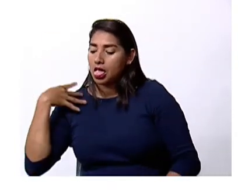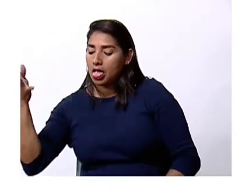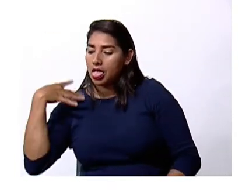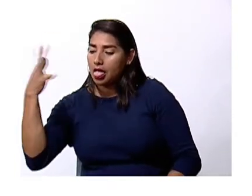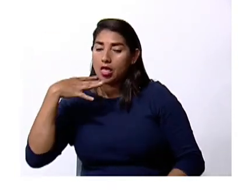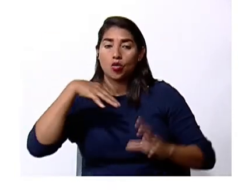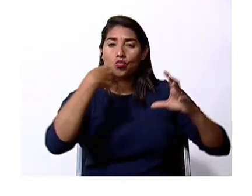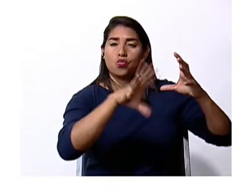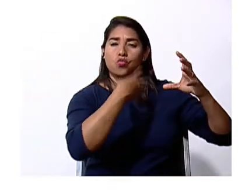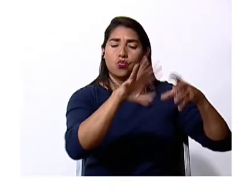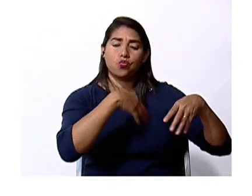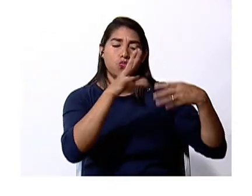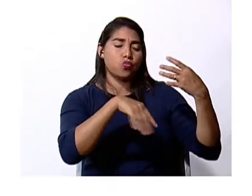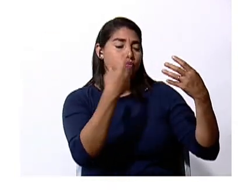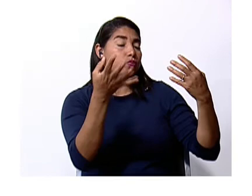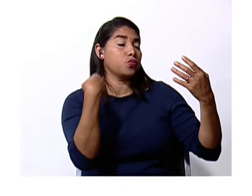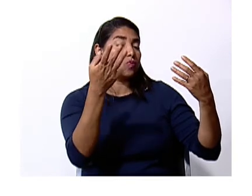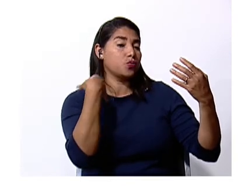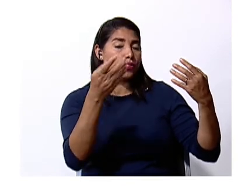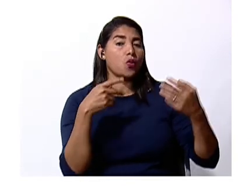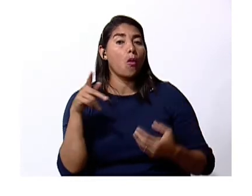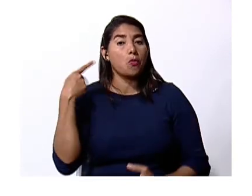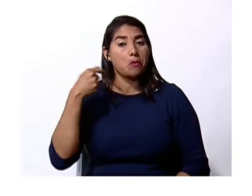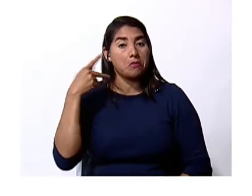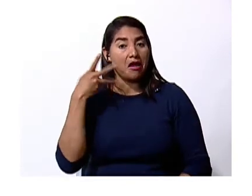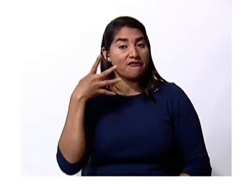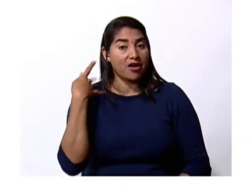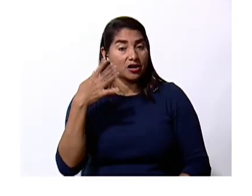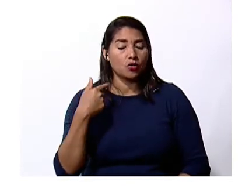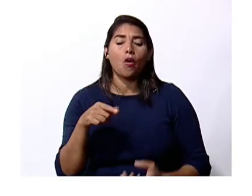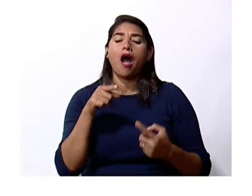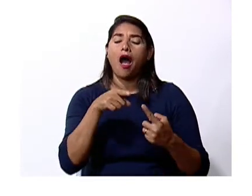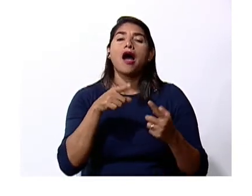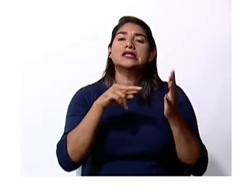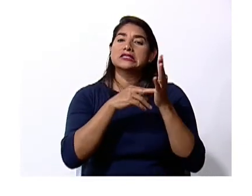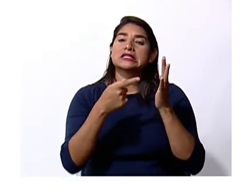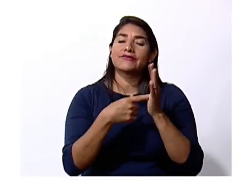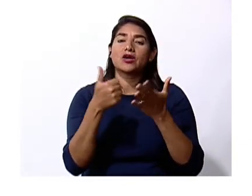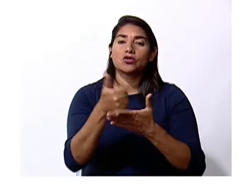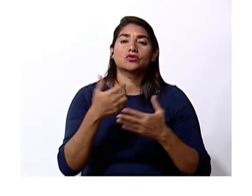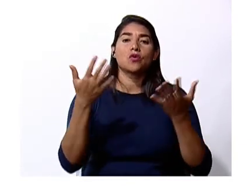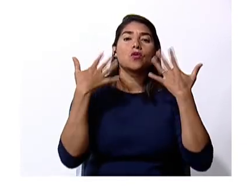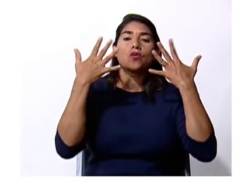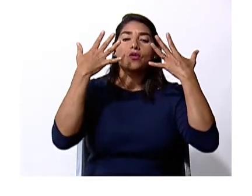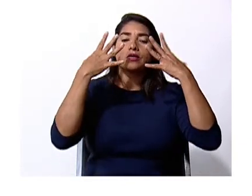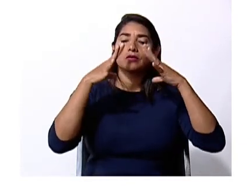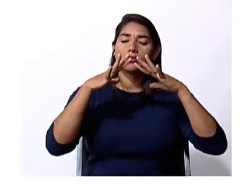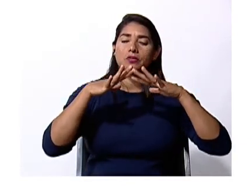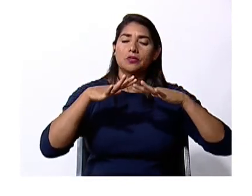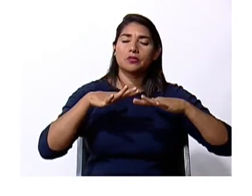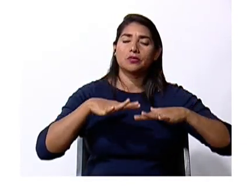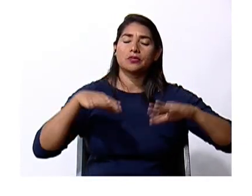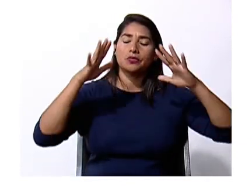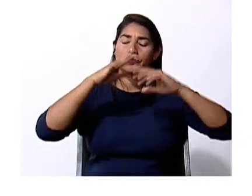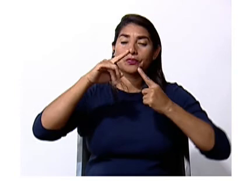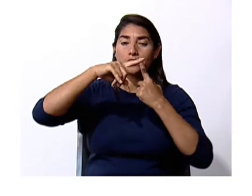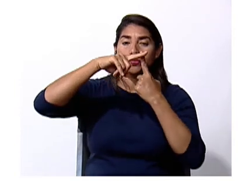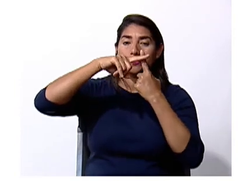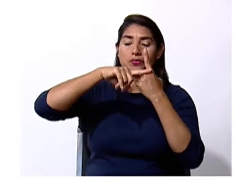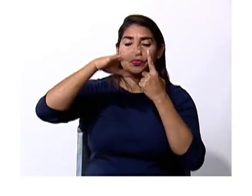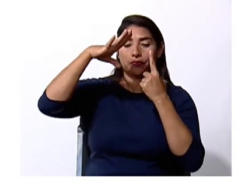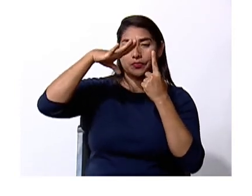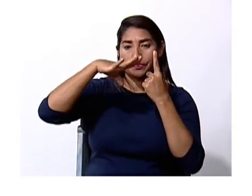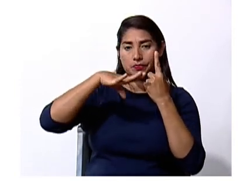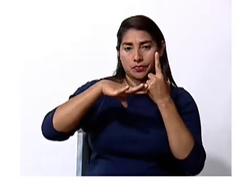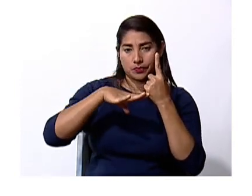buscamos un ventilador buscamos un abanico y eso hace que no refresque la temperatura en ese